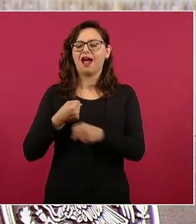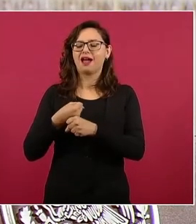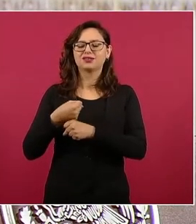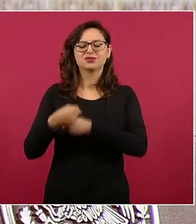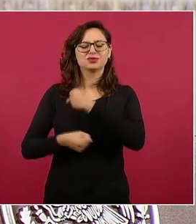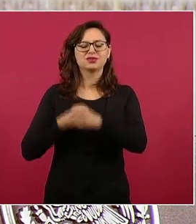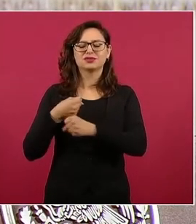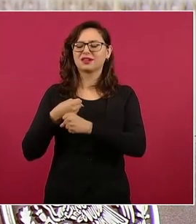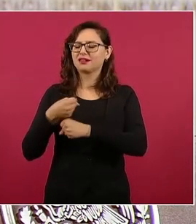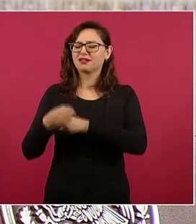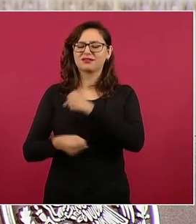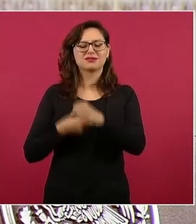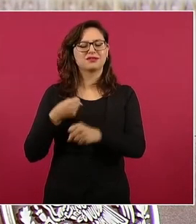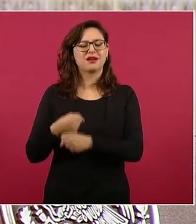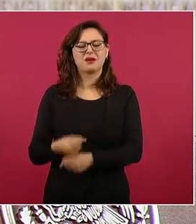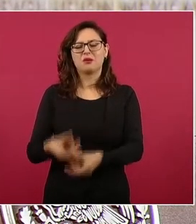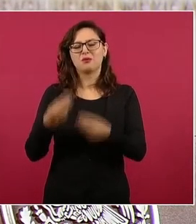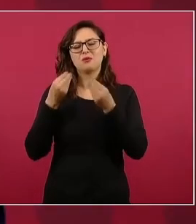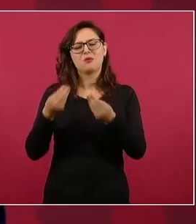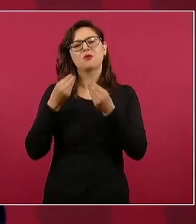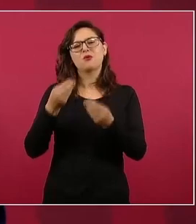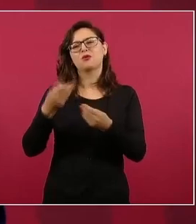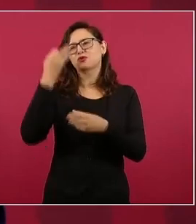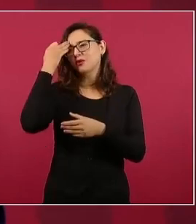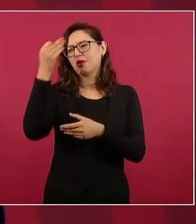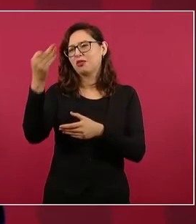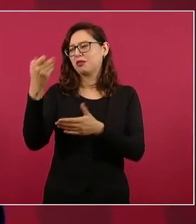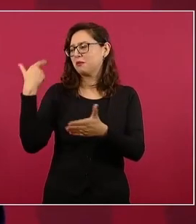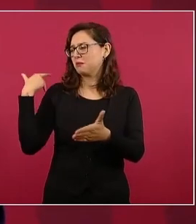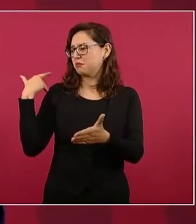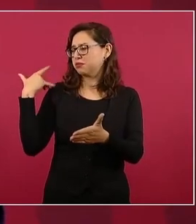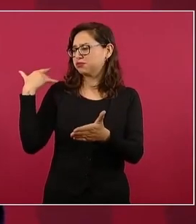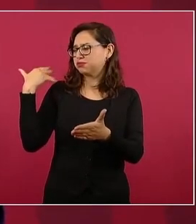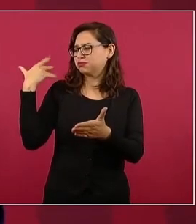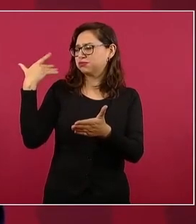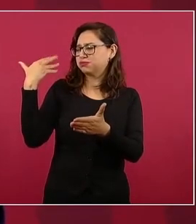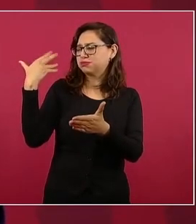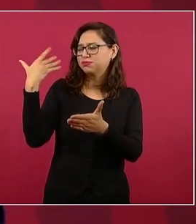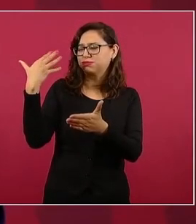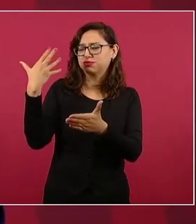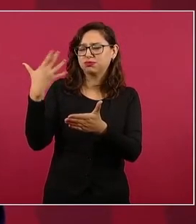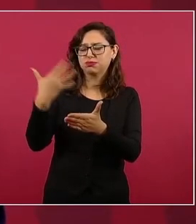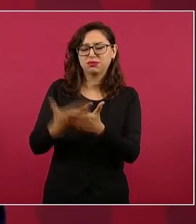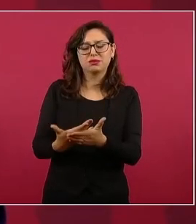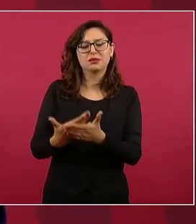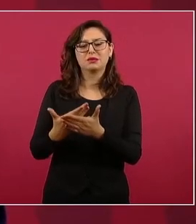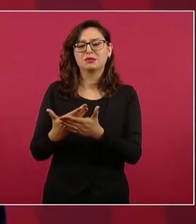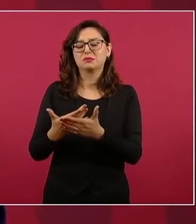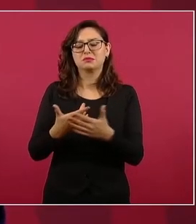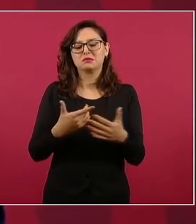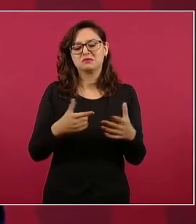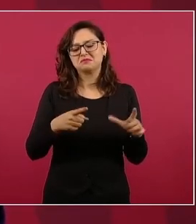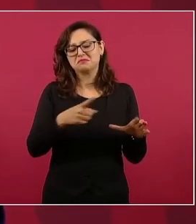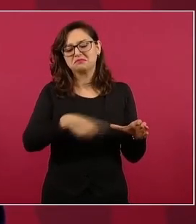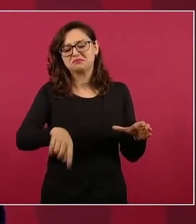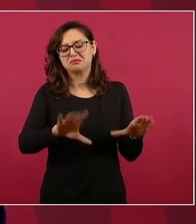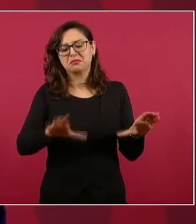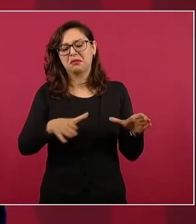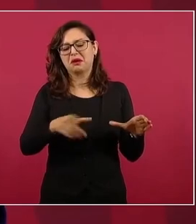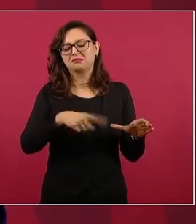que no les importaba en realidad el pueblo